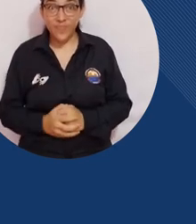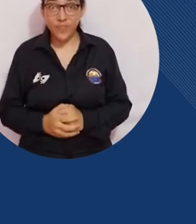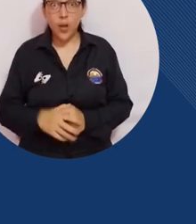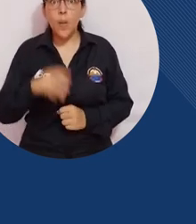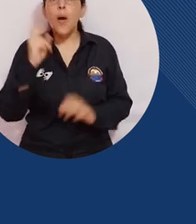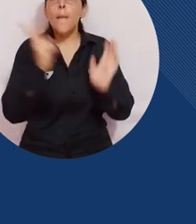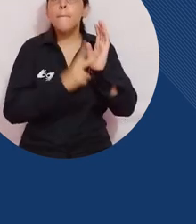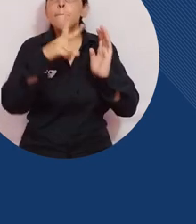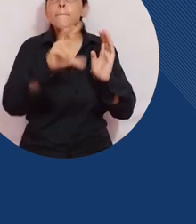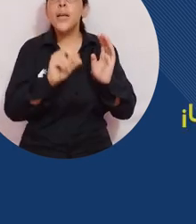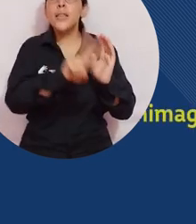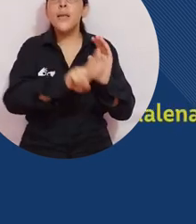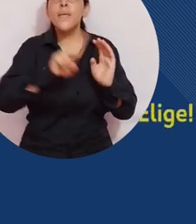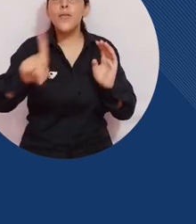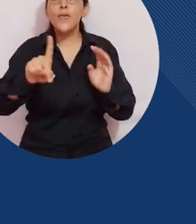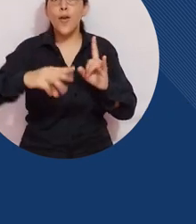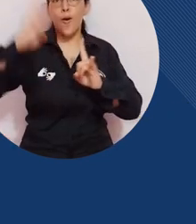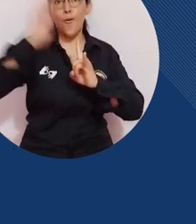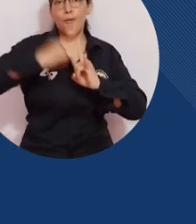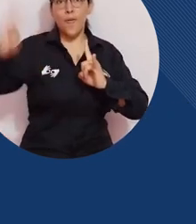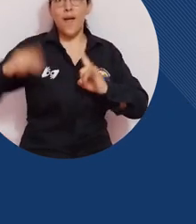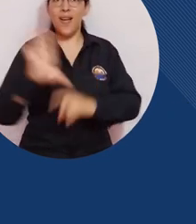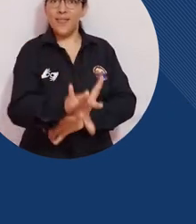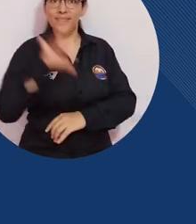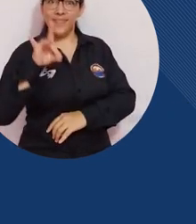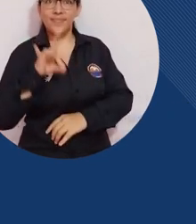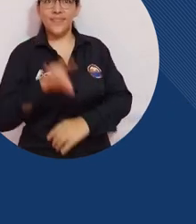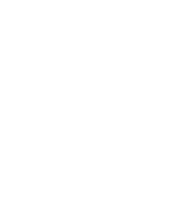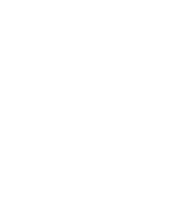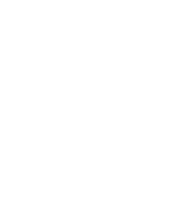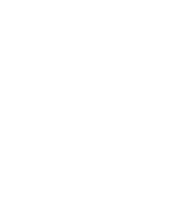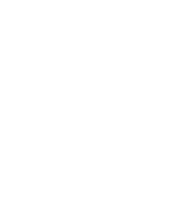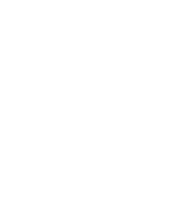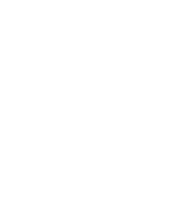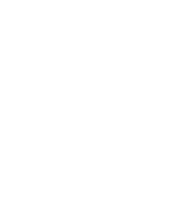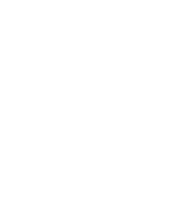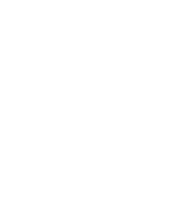porque en el 2021 Unimagdalena elige